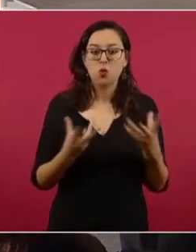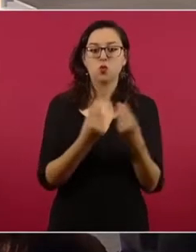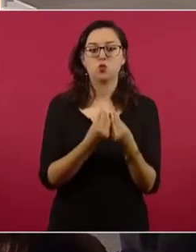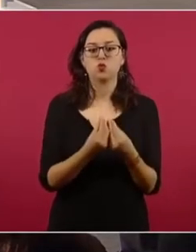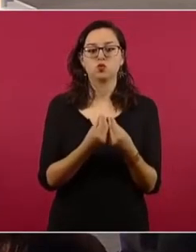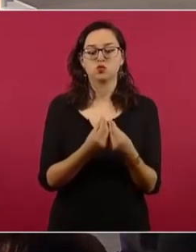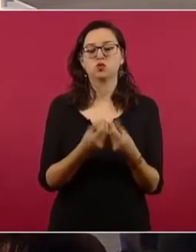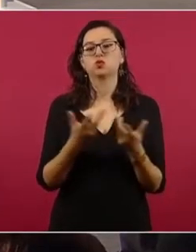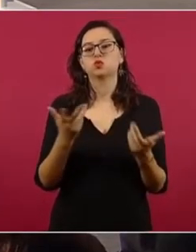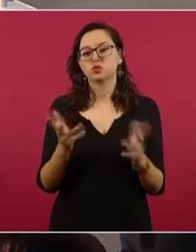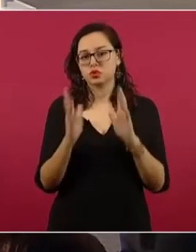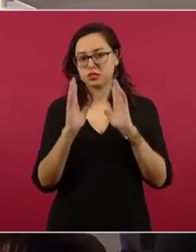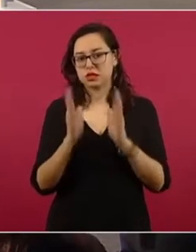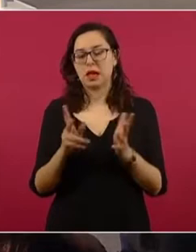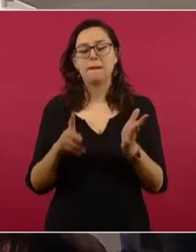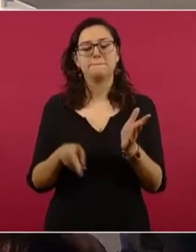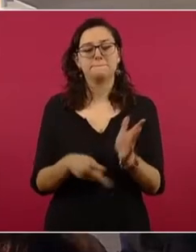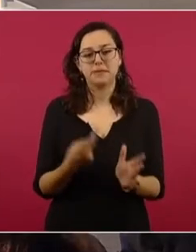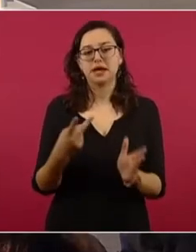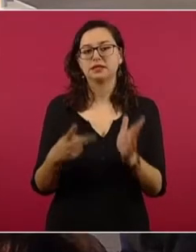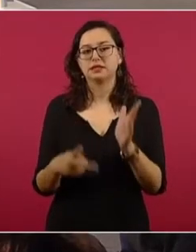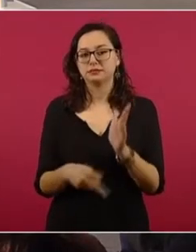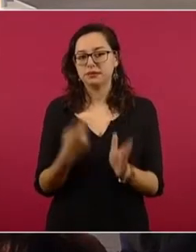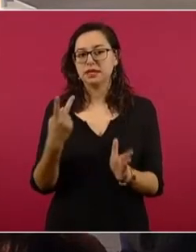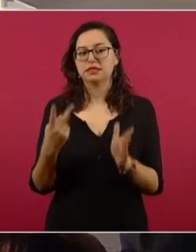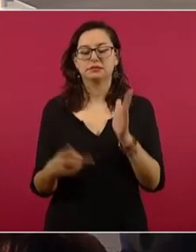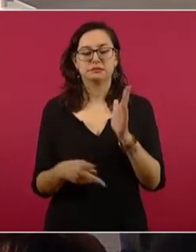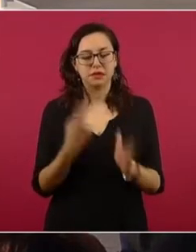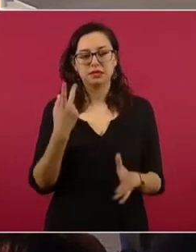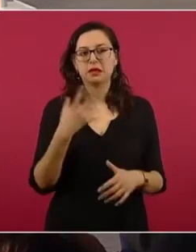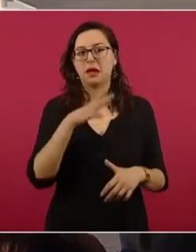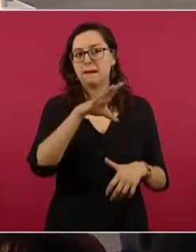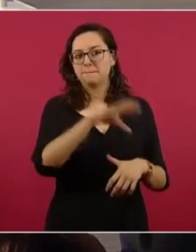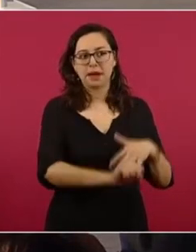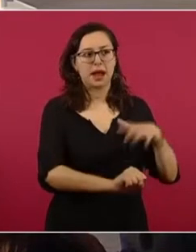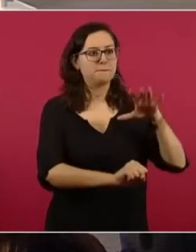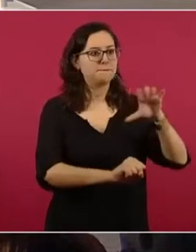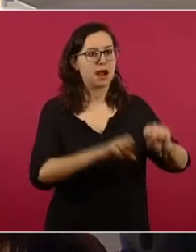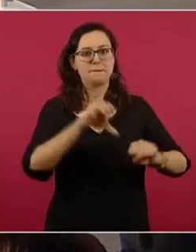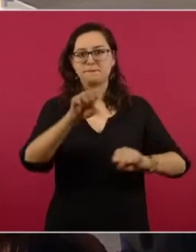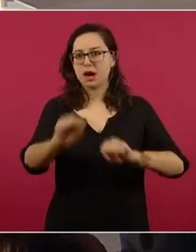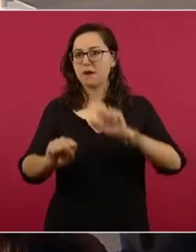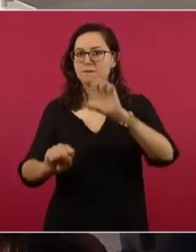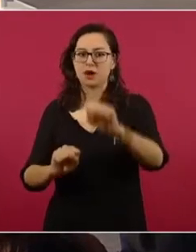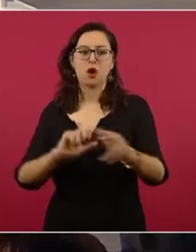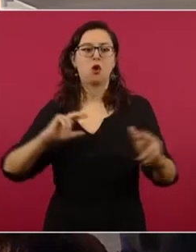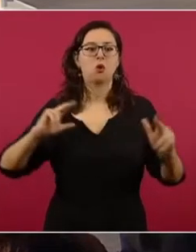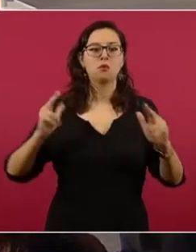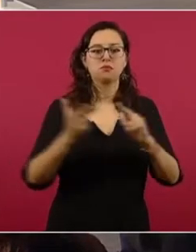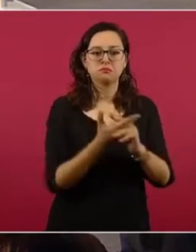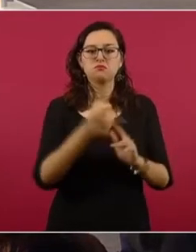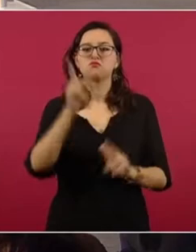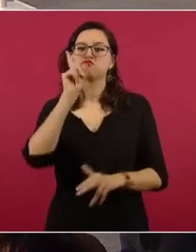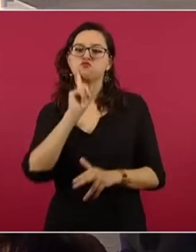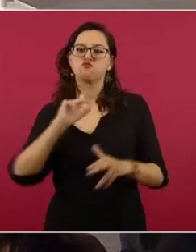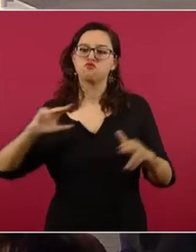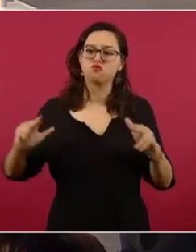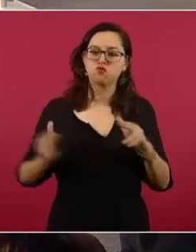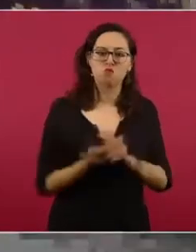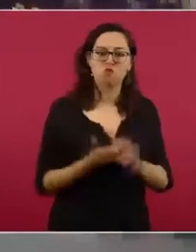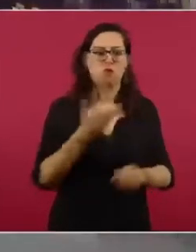ejecutado órdenes de aprehensión por diferentes delitos, homicidio, feminicidio, violencia familiar,